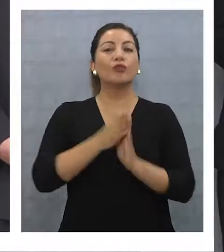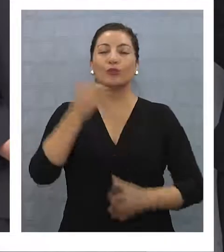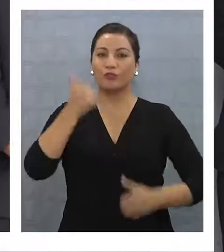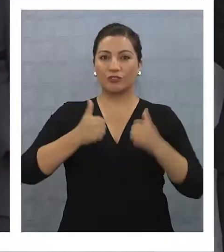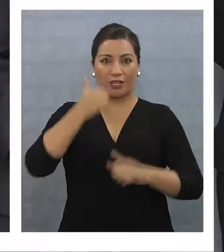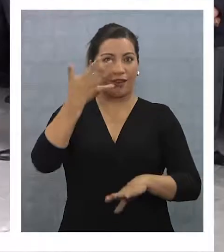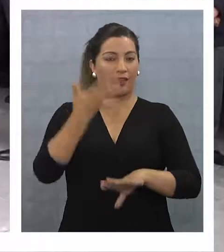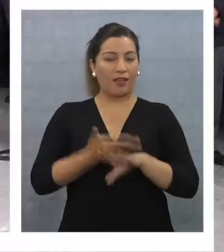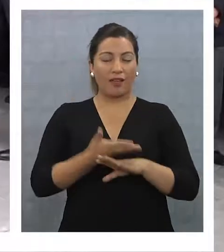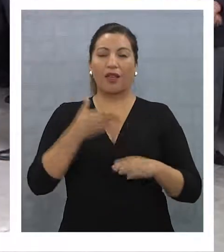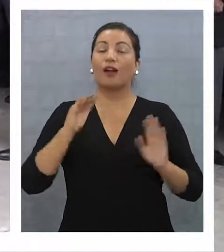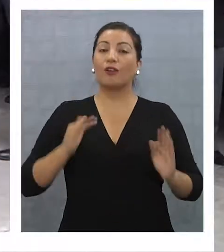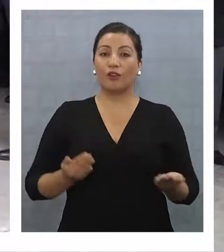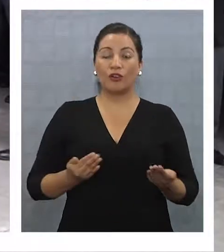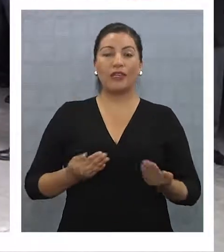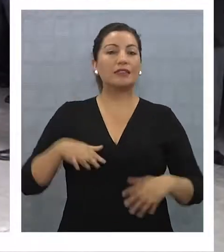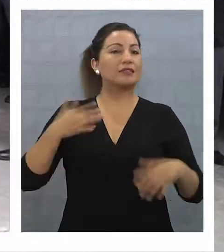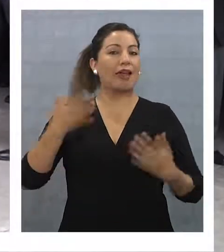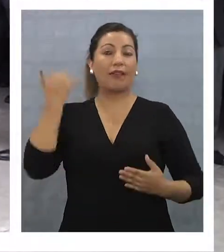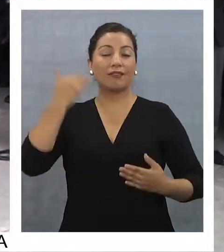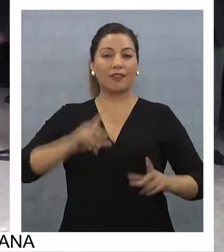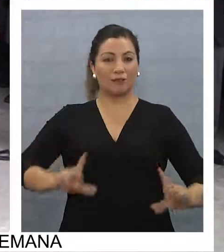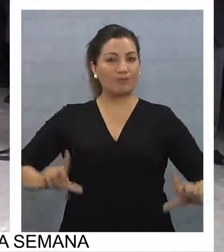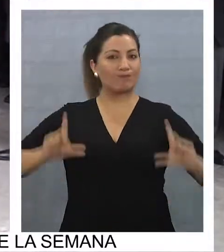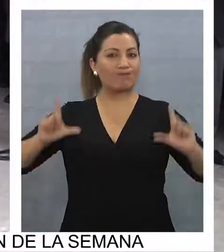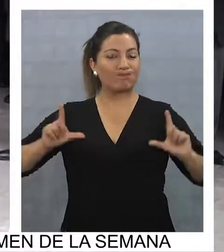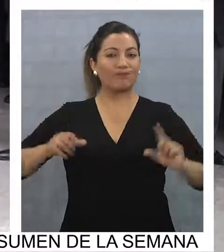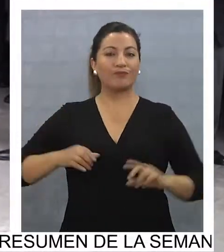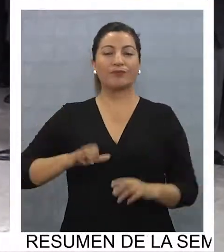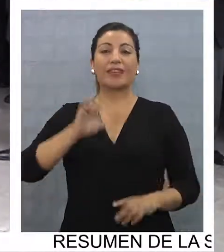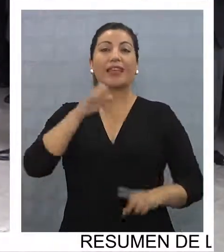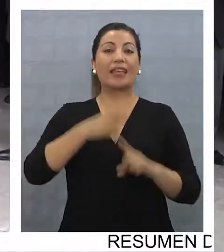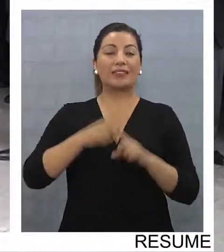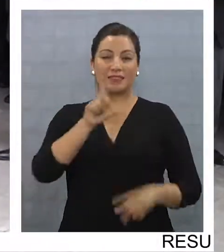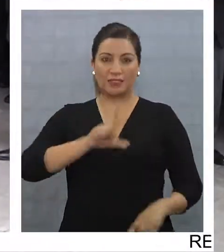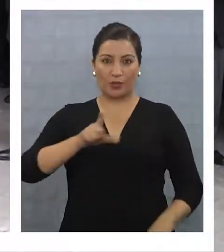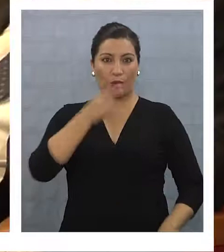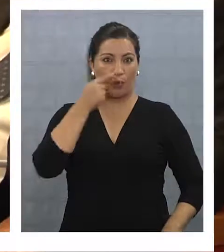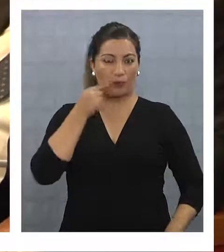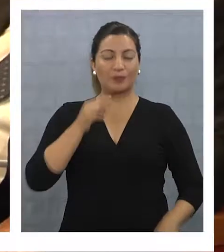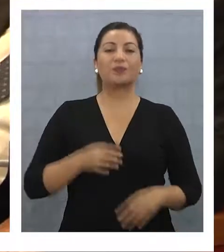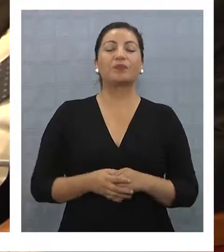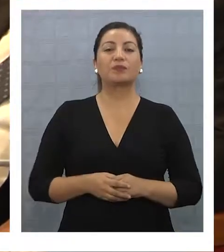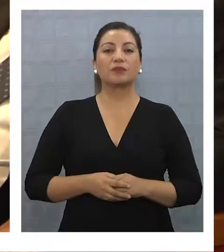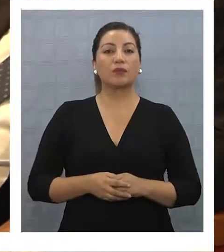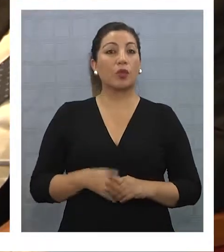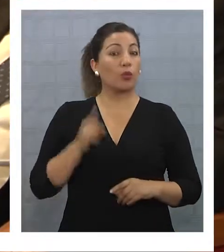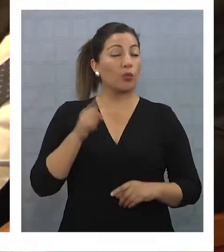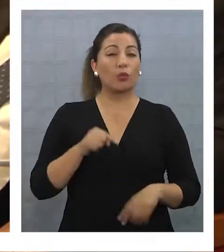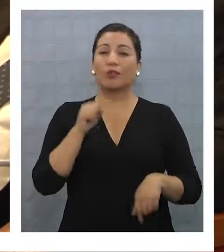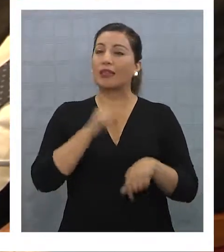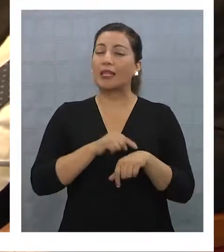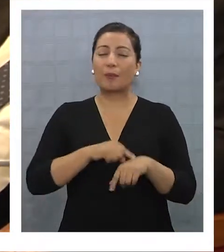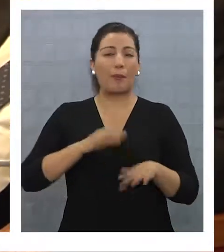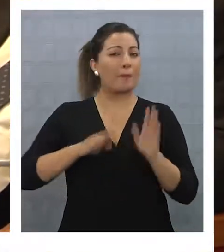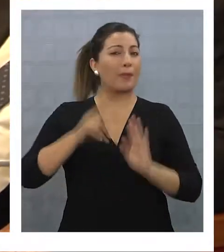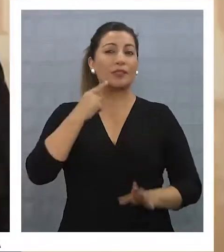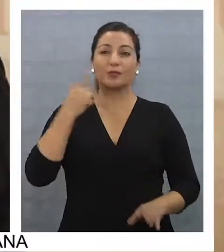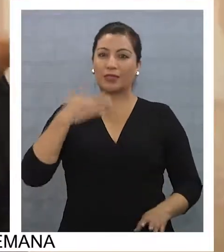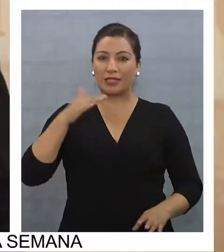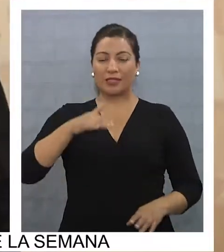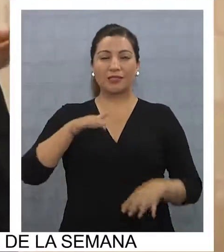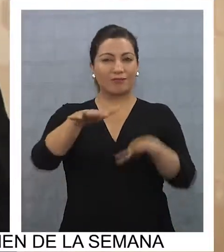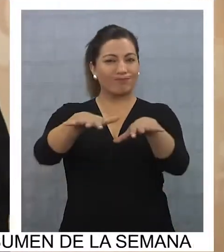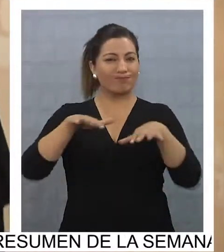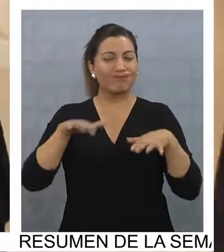momentos egresaron del glorioso Liceo Bernardo Higgins, ex liceo de hombres. Uno de los momentos más significativos de